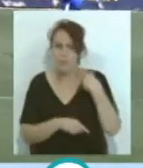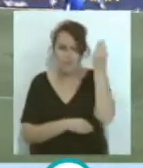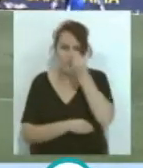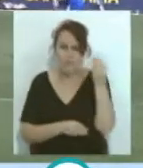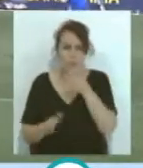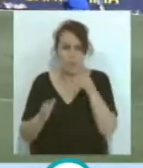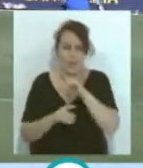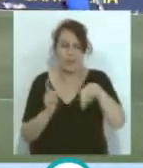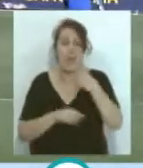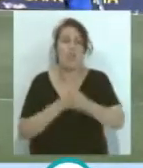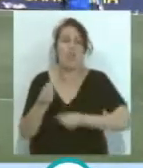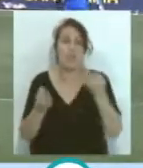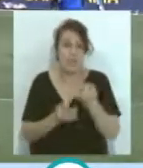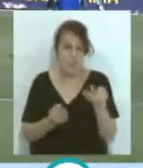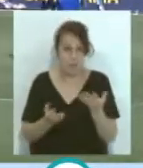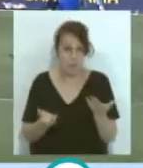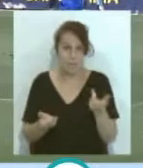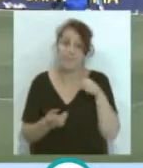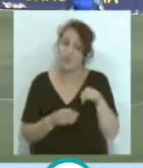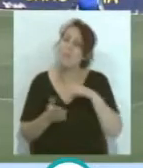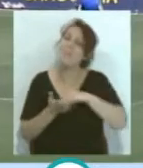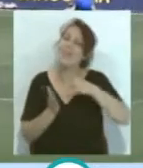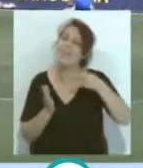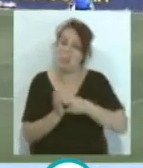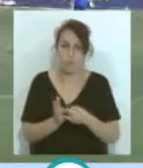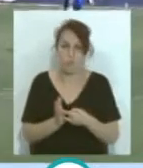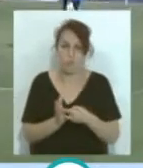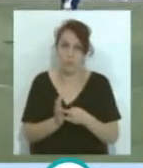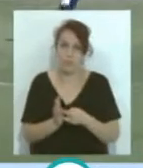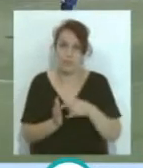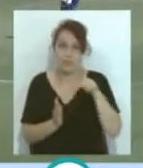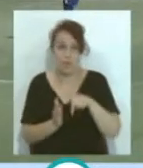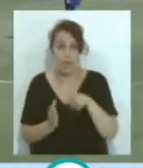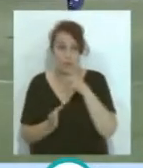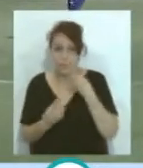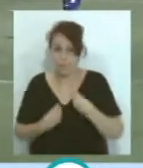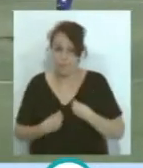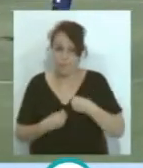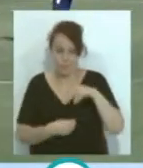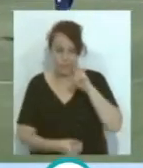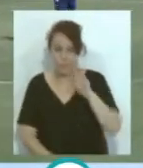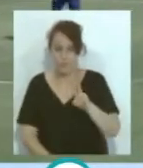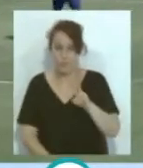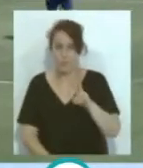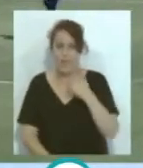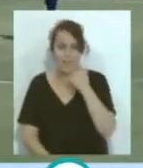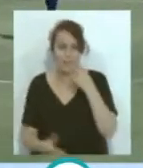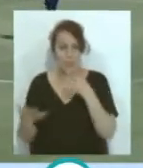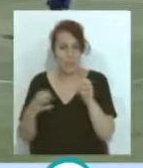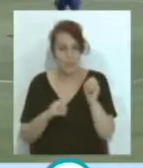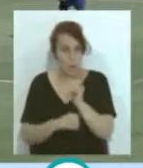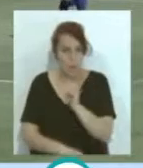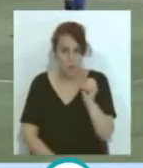la temporada que viene... ...con un equipo, creo que eso es planificación... ...y aquí ahora mismo se está mirando... ...casi en un 90